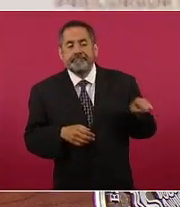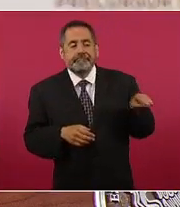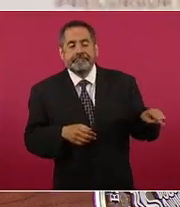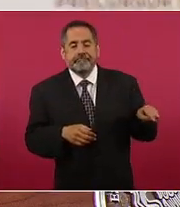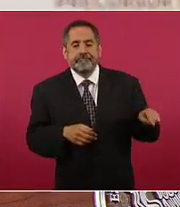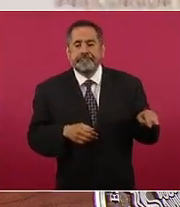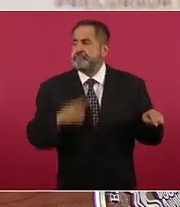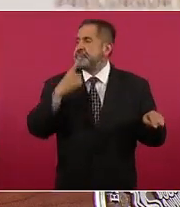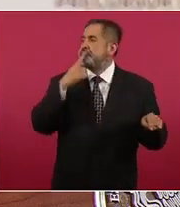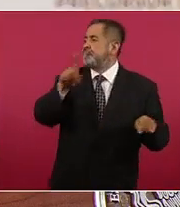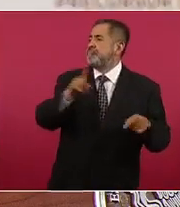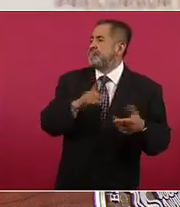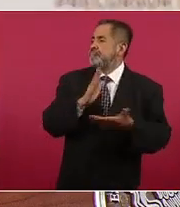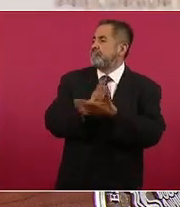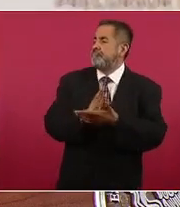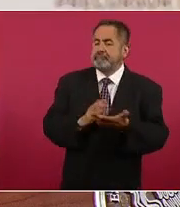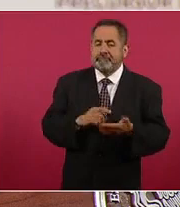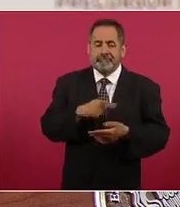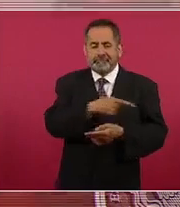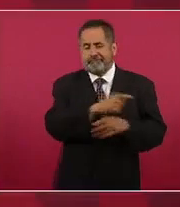son estas asociaciones